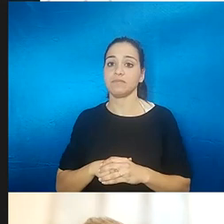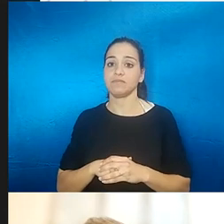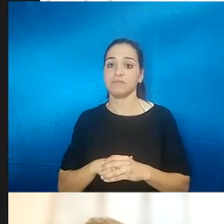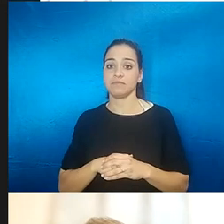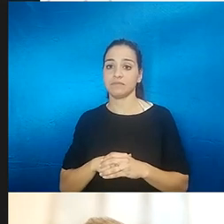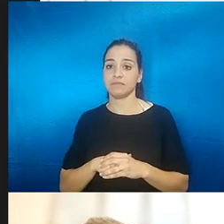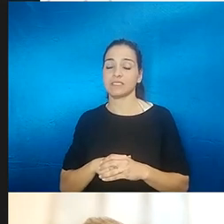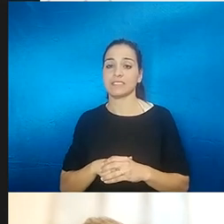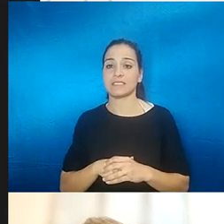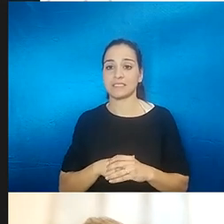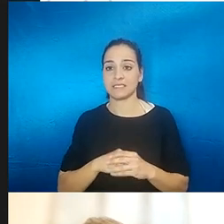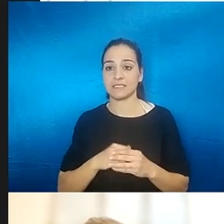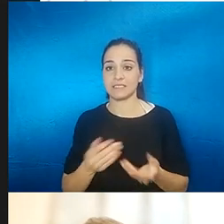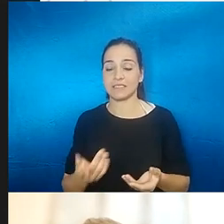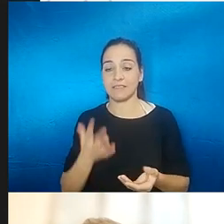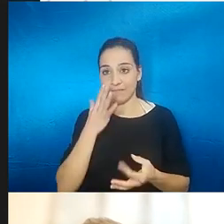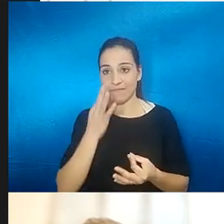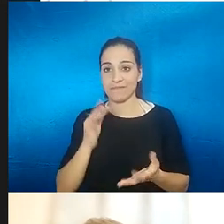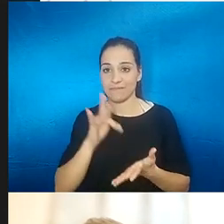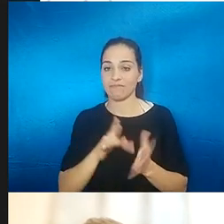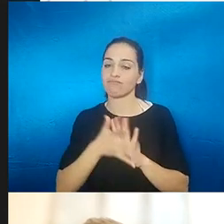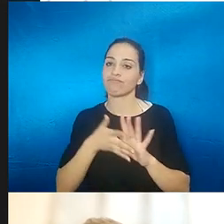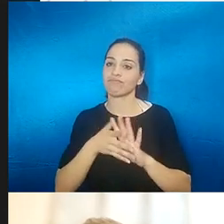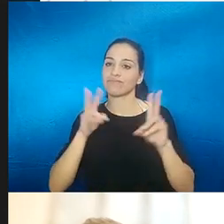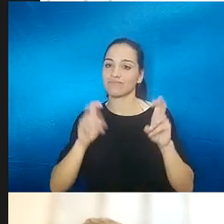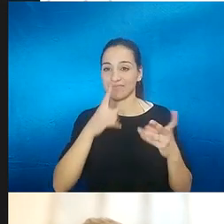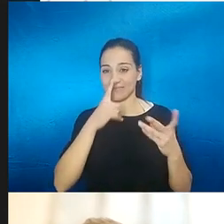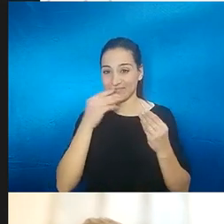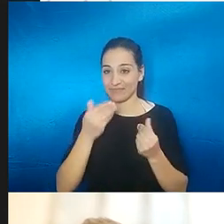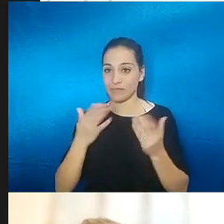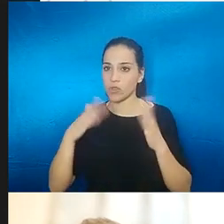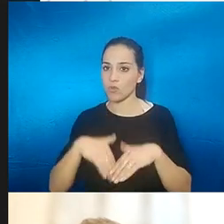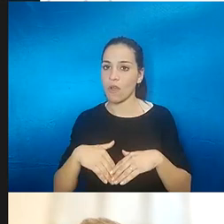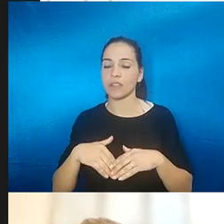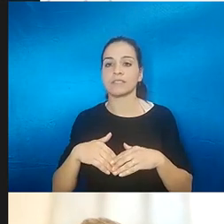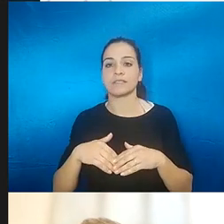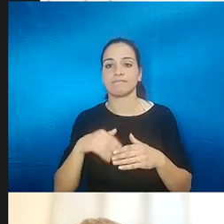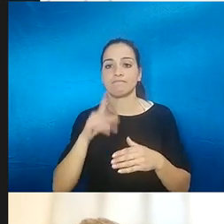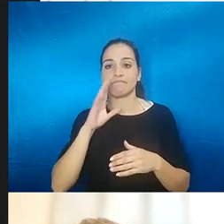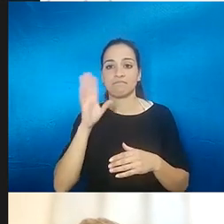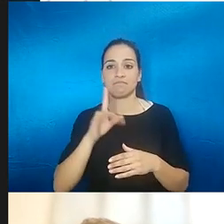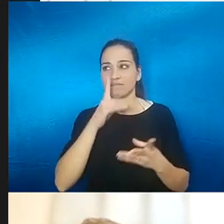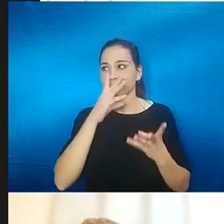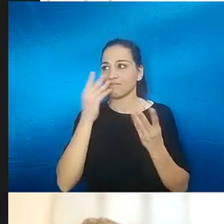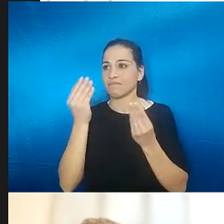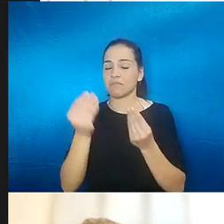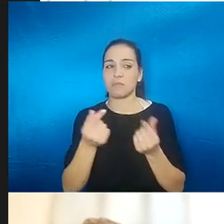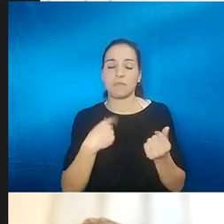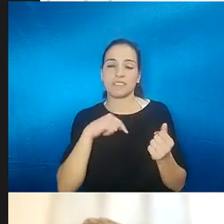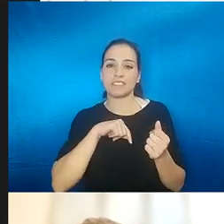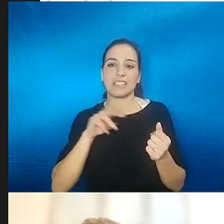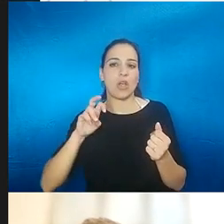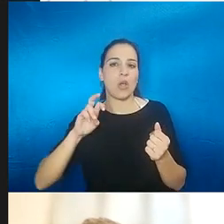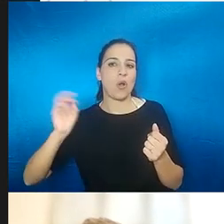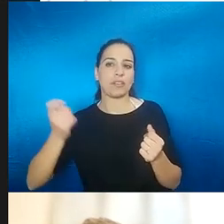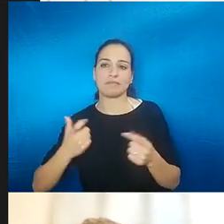no sé o sea muchas veces cuando se habla del tema de la noznia es como que yo vivo otra noznia paralela siempre se